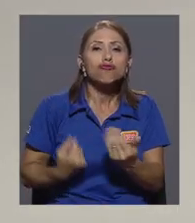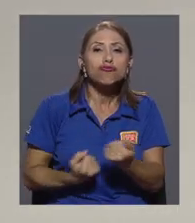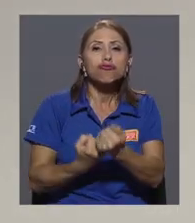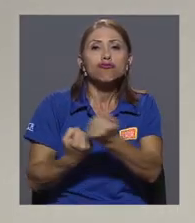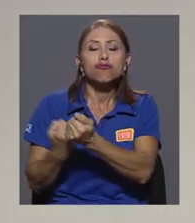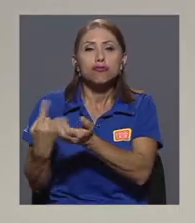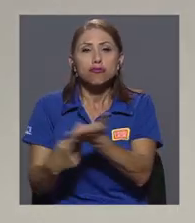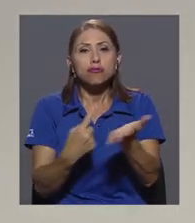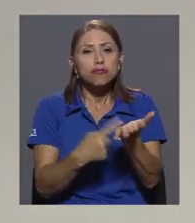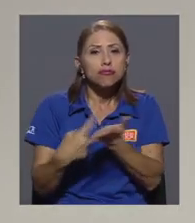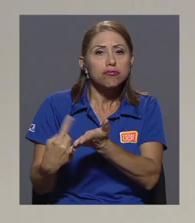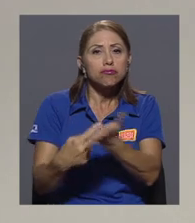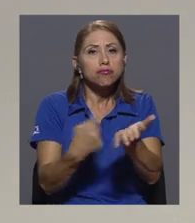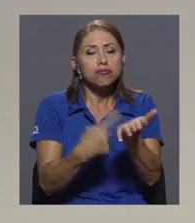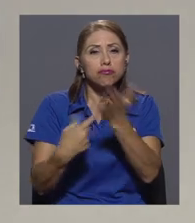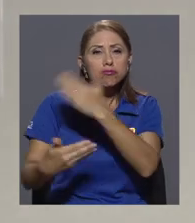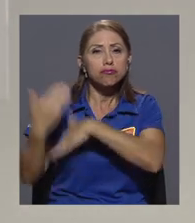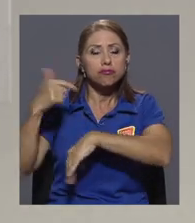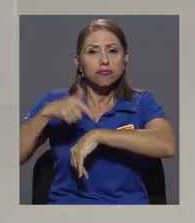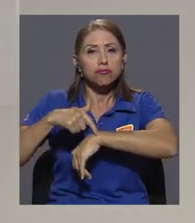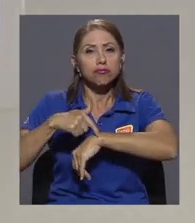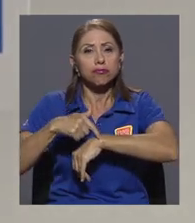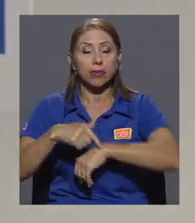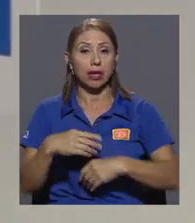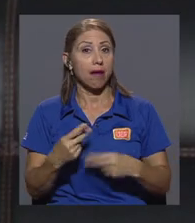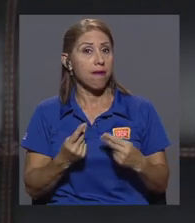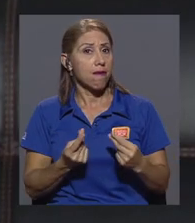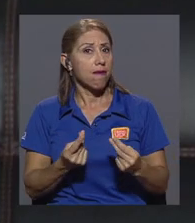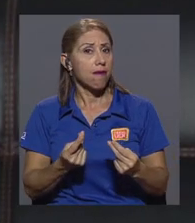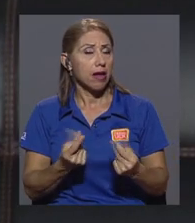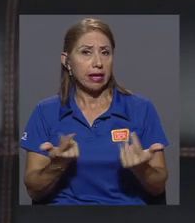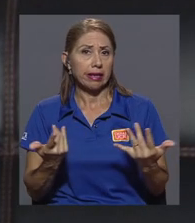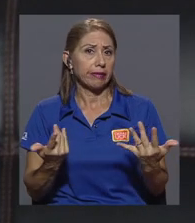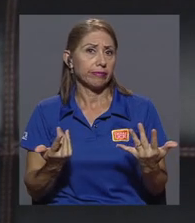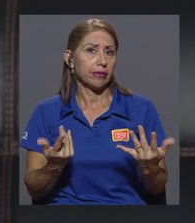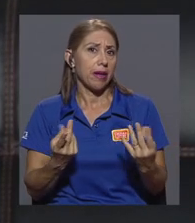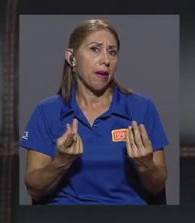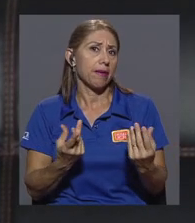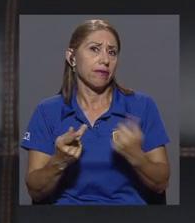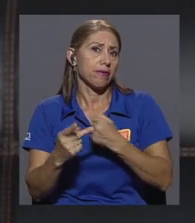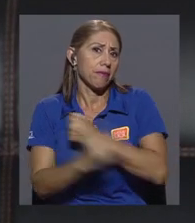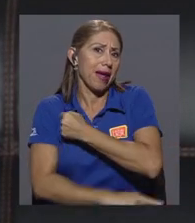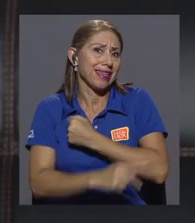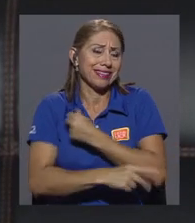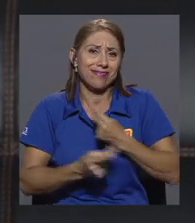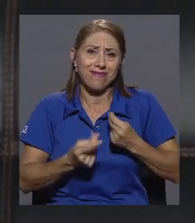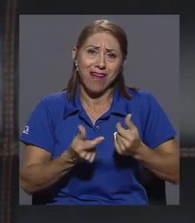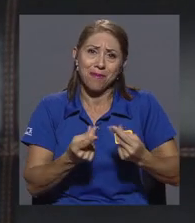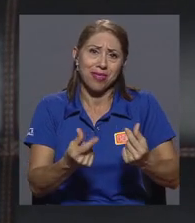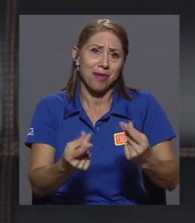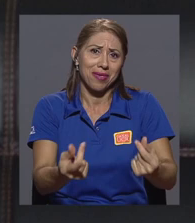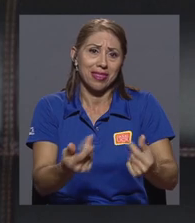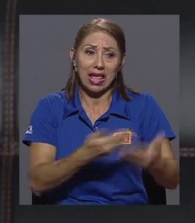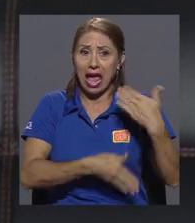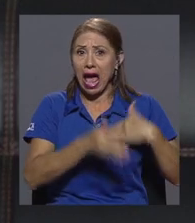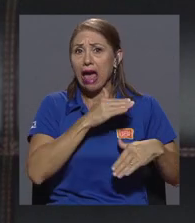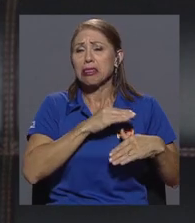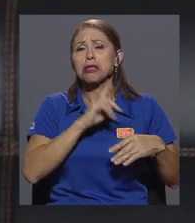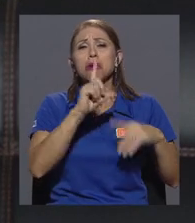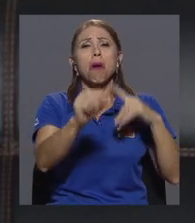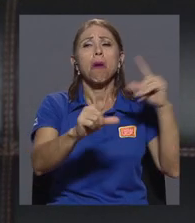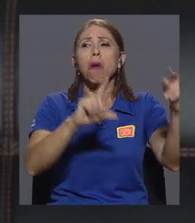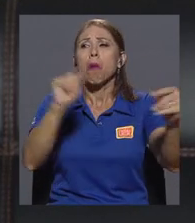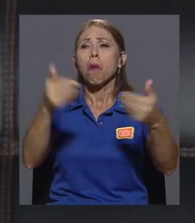de la época. El país rápidamente, en una década, había pasado de ser un país predominantemente rural a una